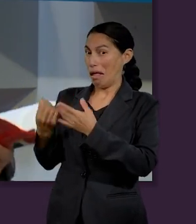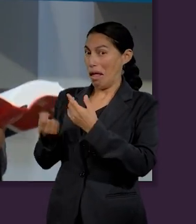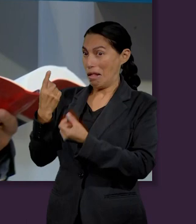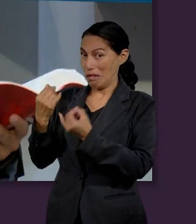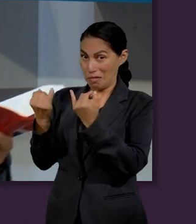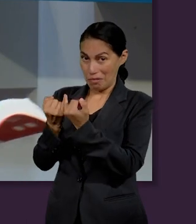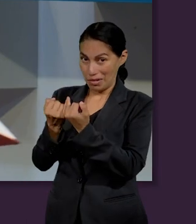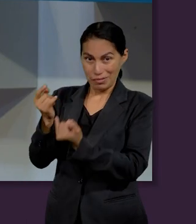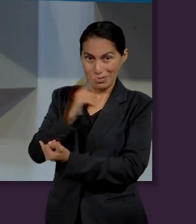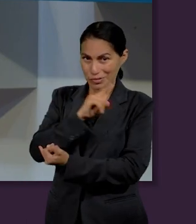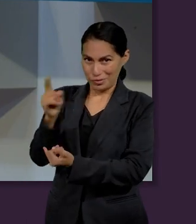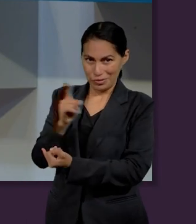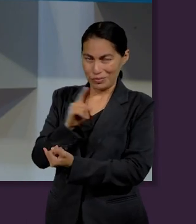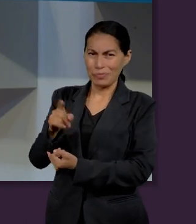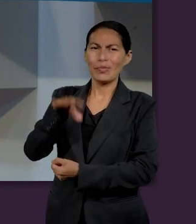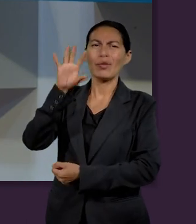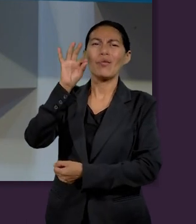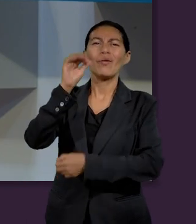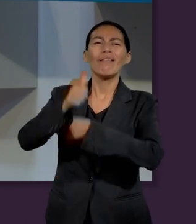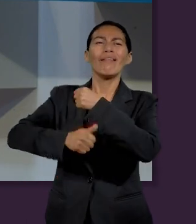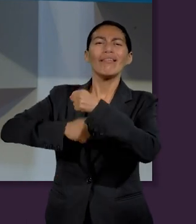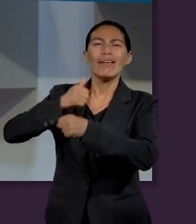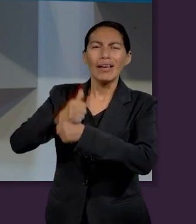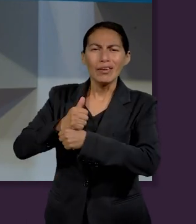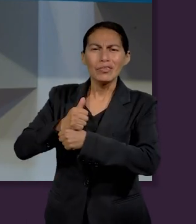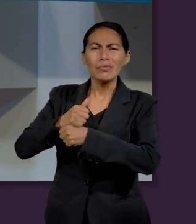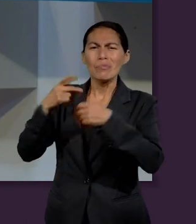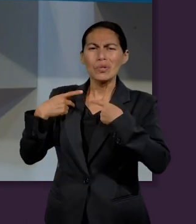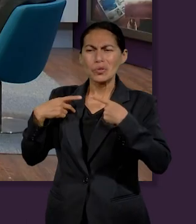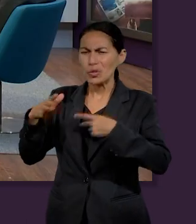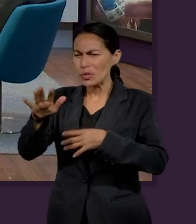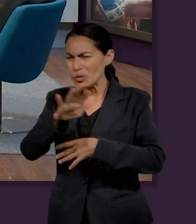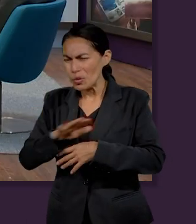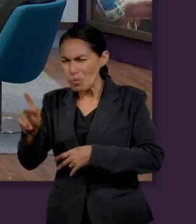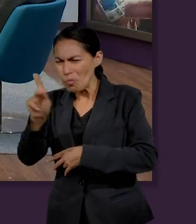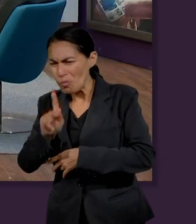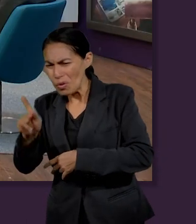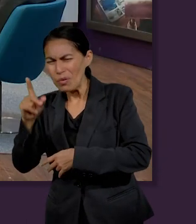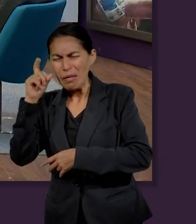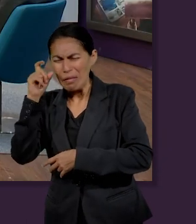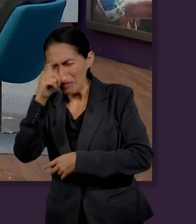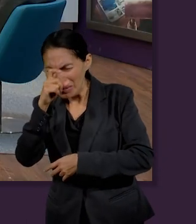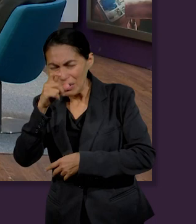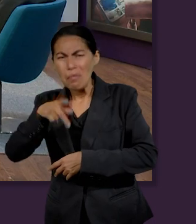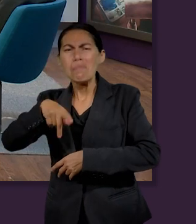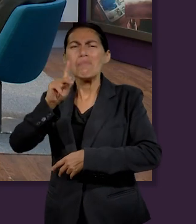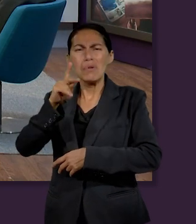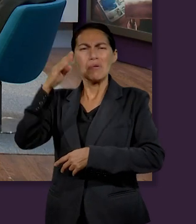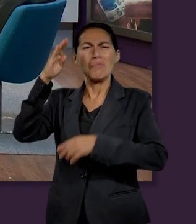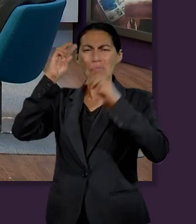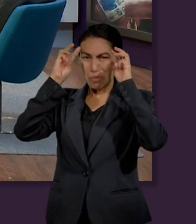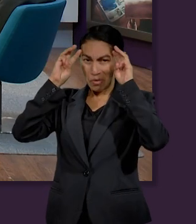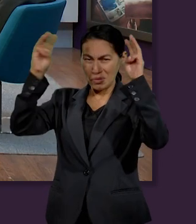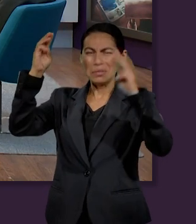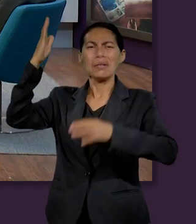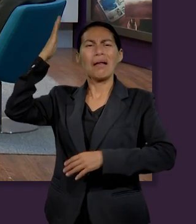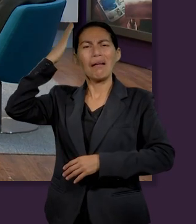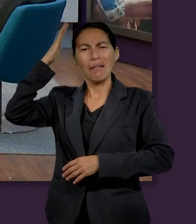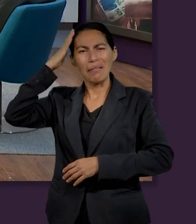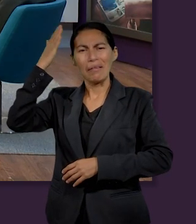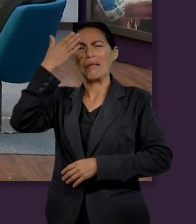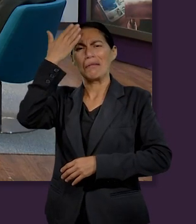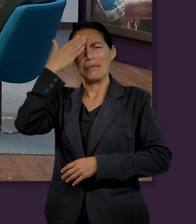quizás lo ha habido en la vida 40 años dirigiendo a un pueblo difícil complicado pero él sabía